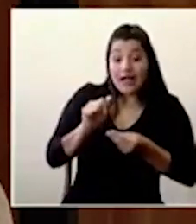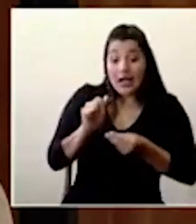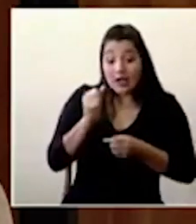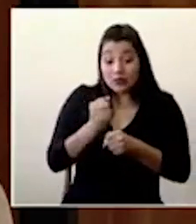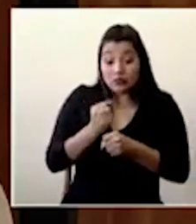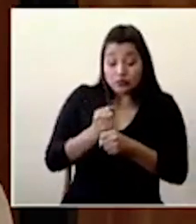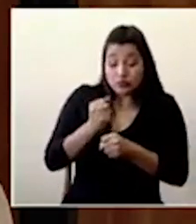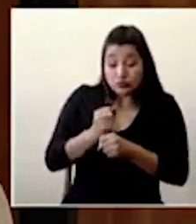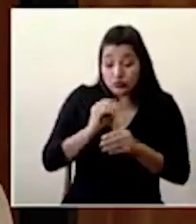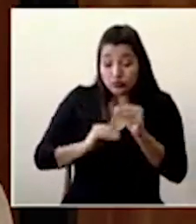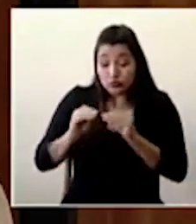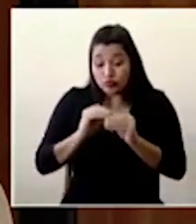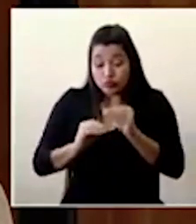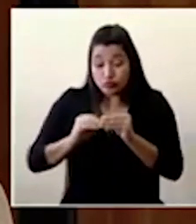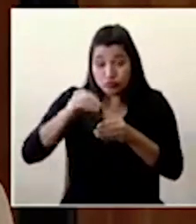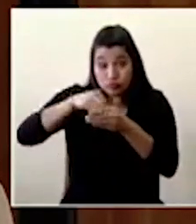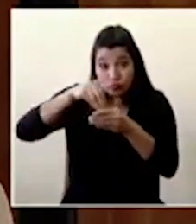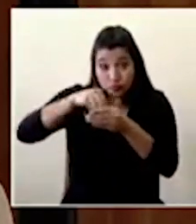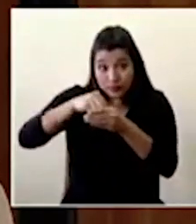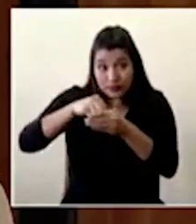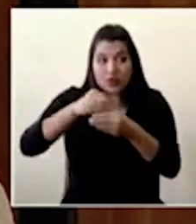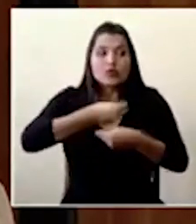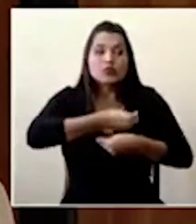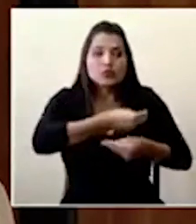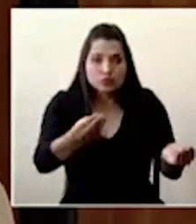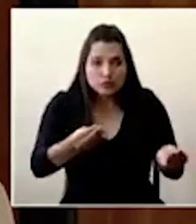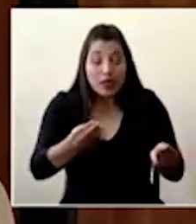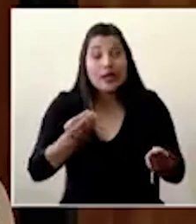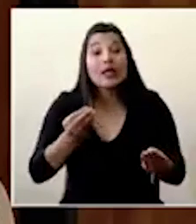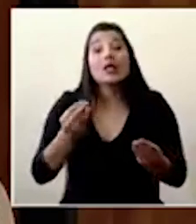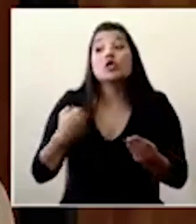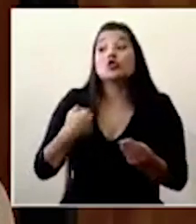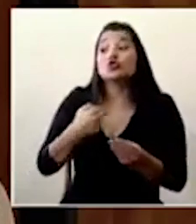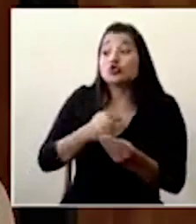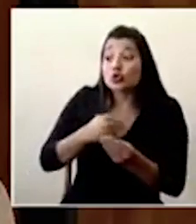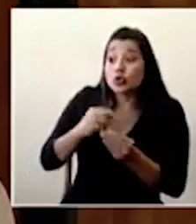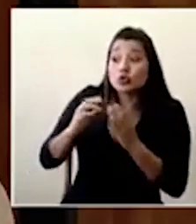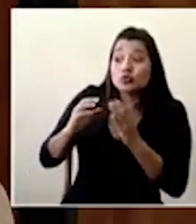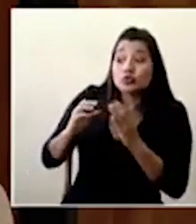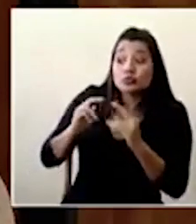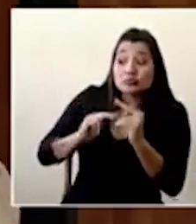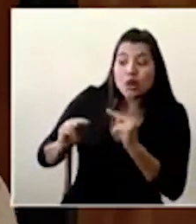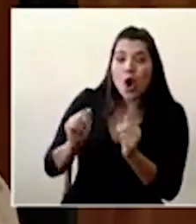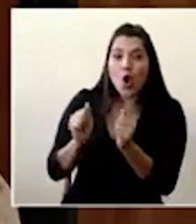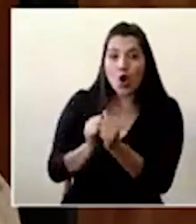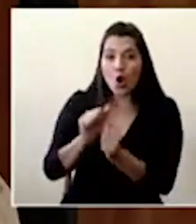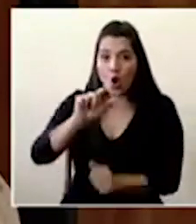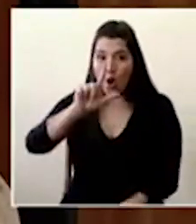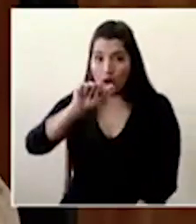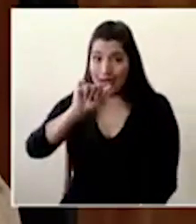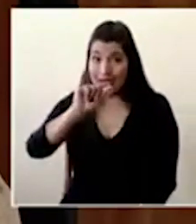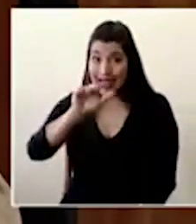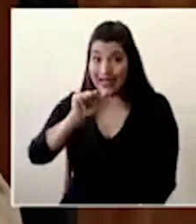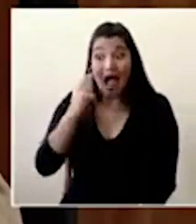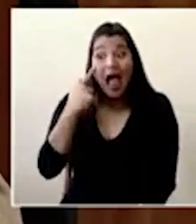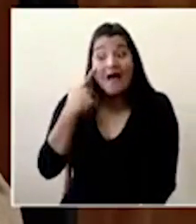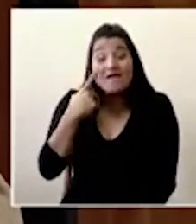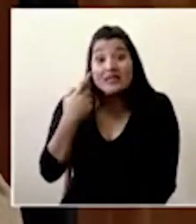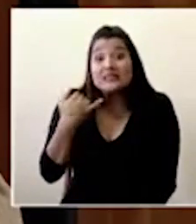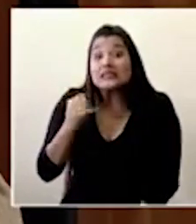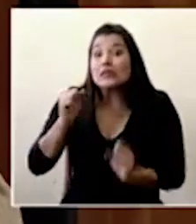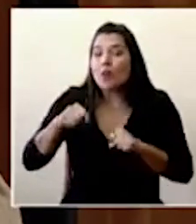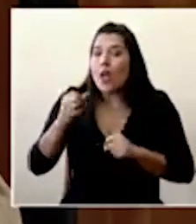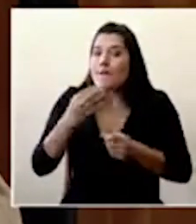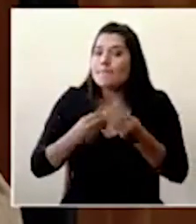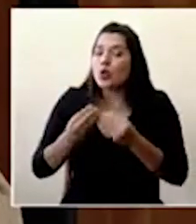que es quien produce el alcohol para ver la posibilidad de obtener más alcohol, si es posible, para poderlo